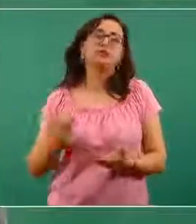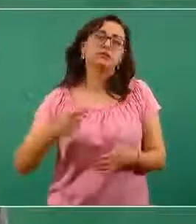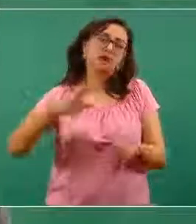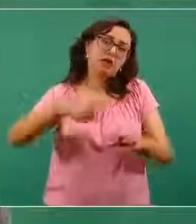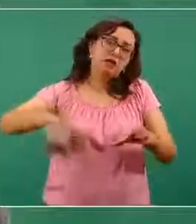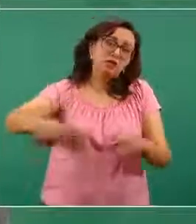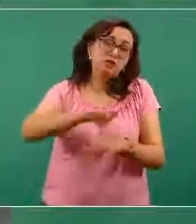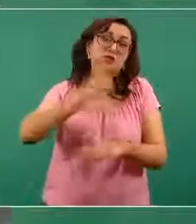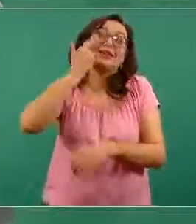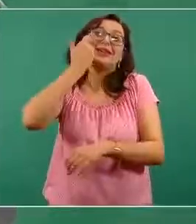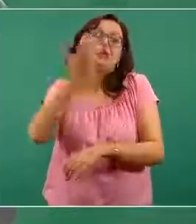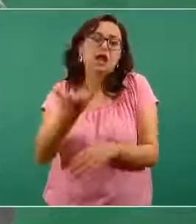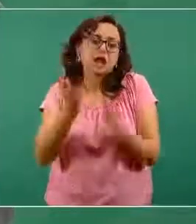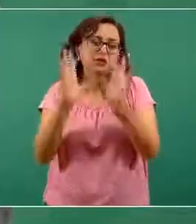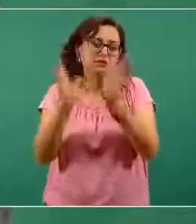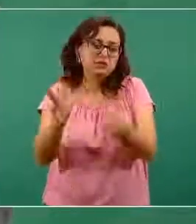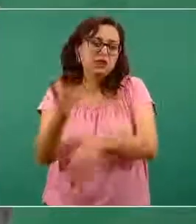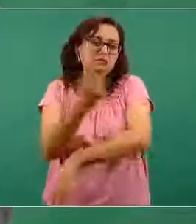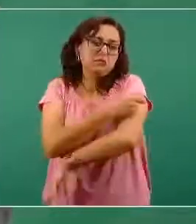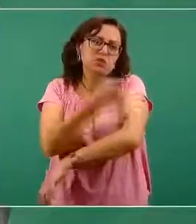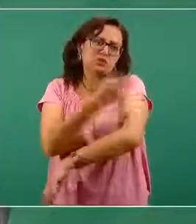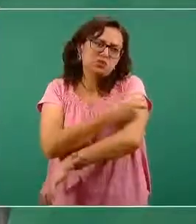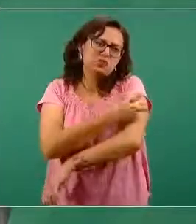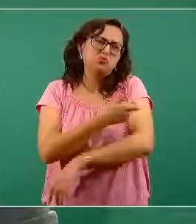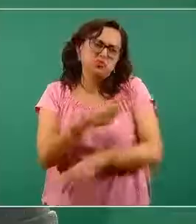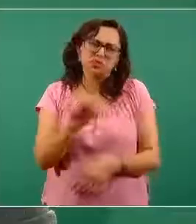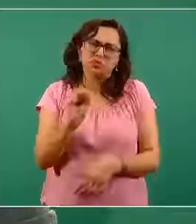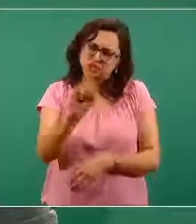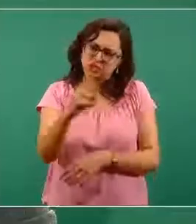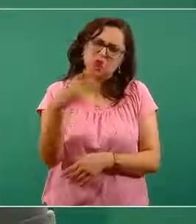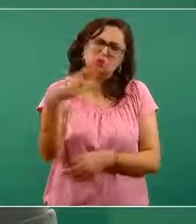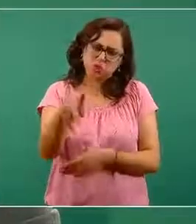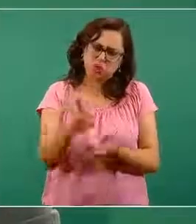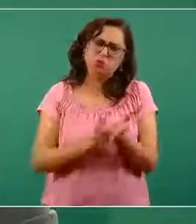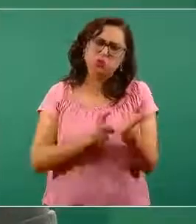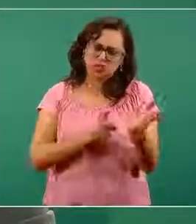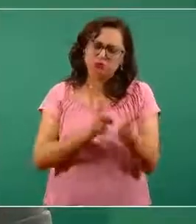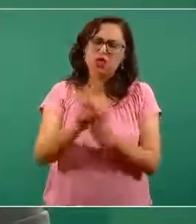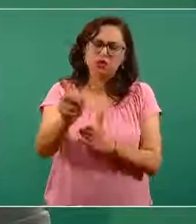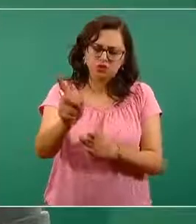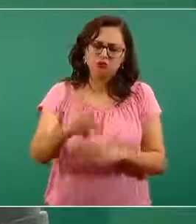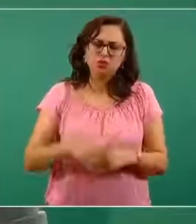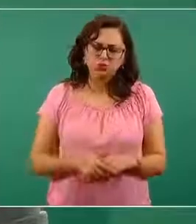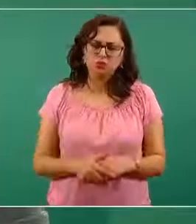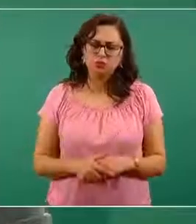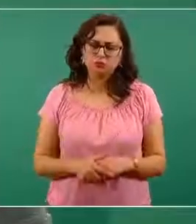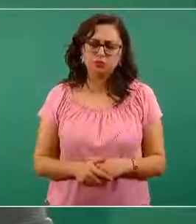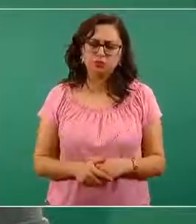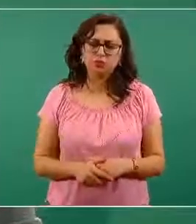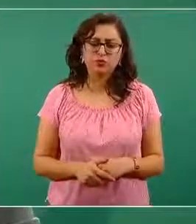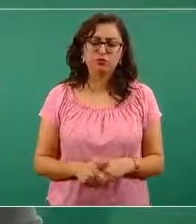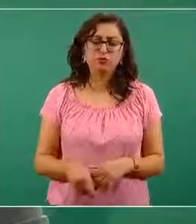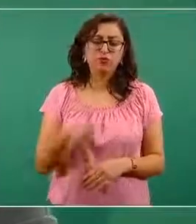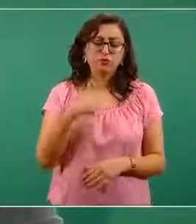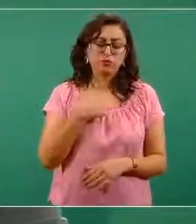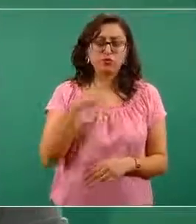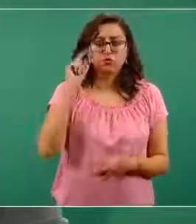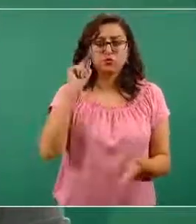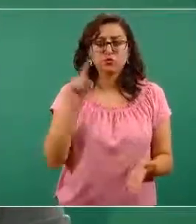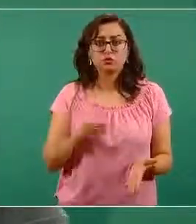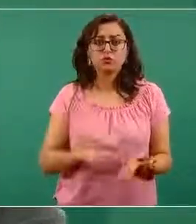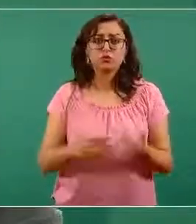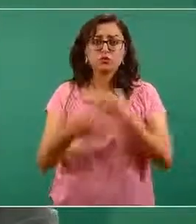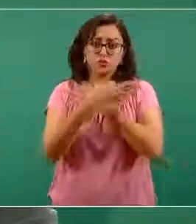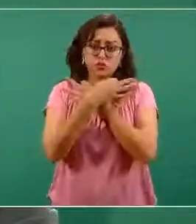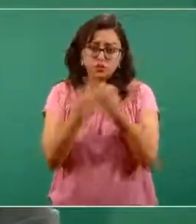solicitar como profesionales de la salud que son la vacunación. Me parece que el mensaje que habría